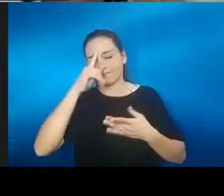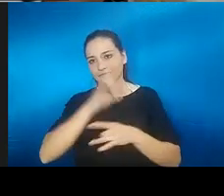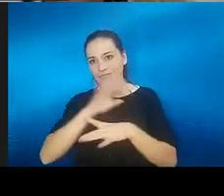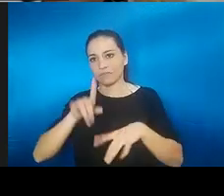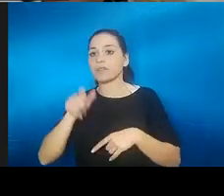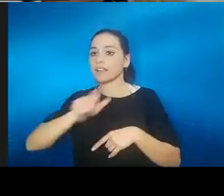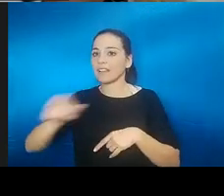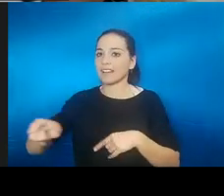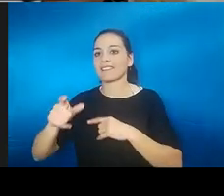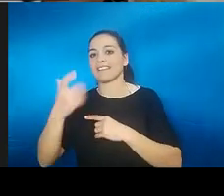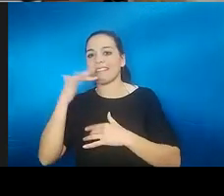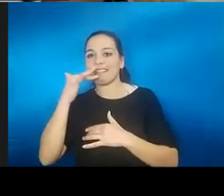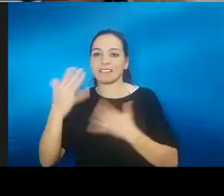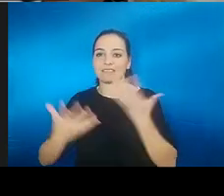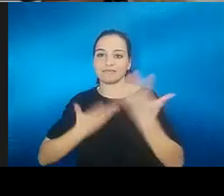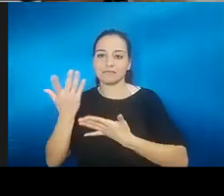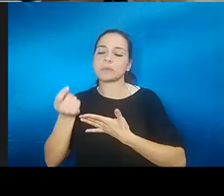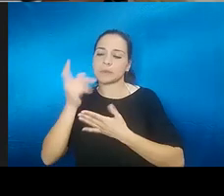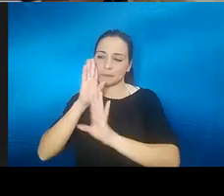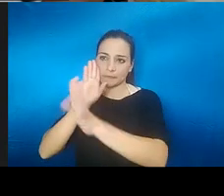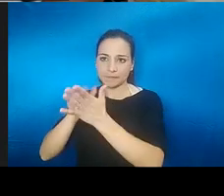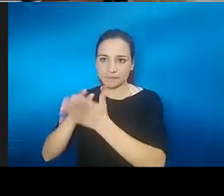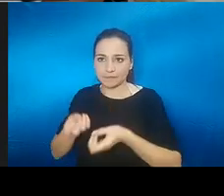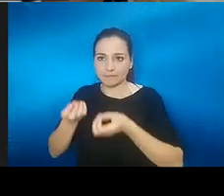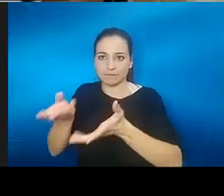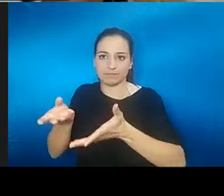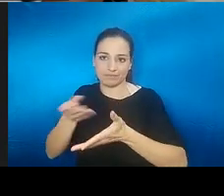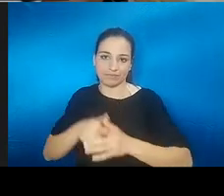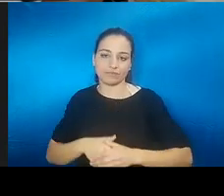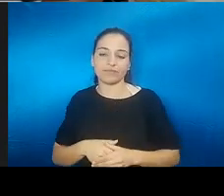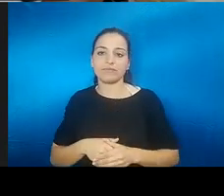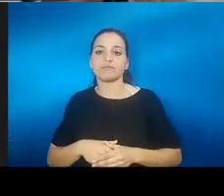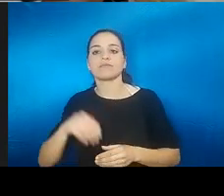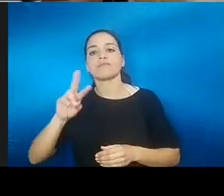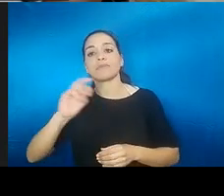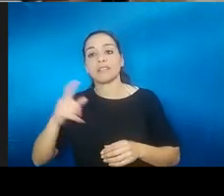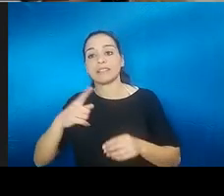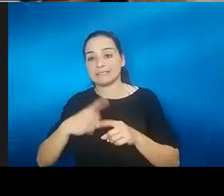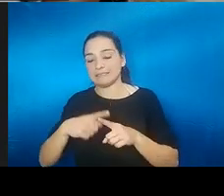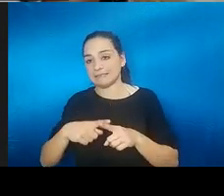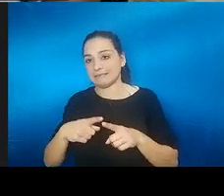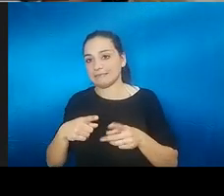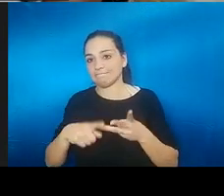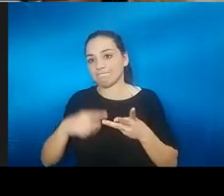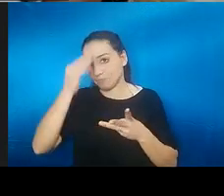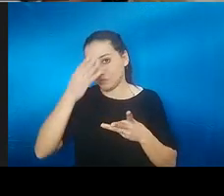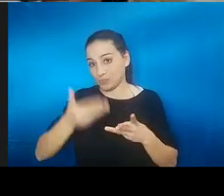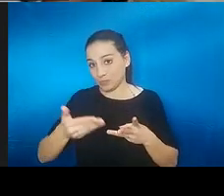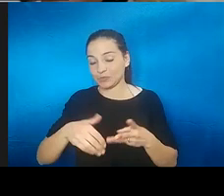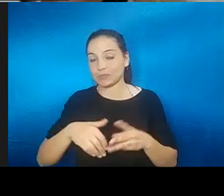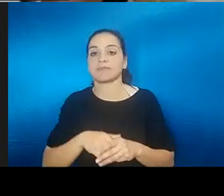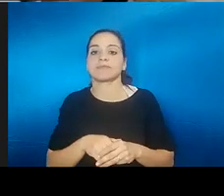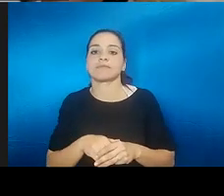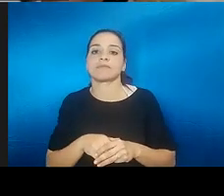ya un par de cosas más que me parece importante tener en cuenta. El hecho de, en este